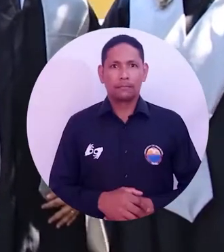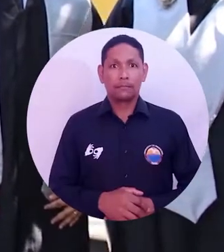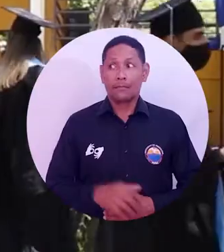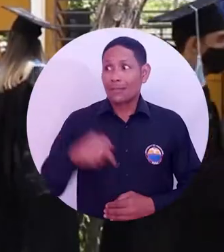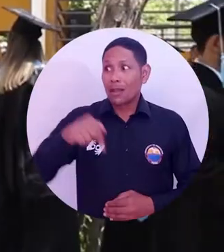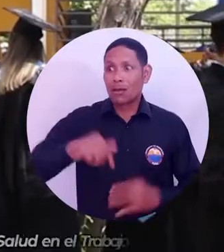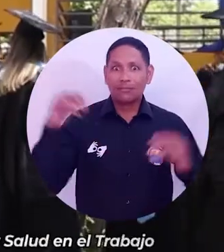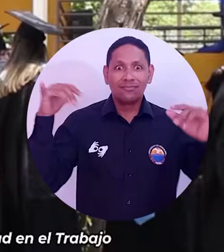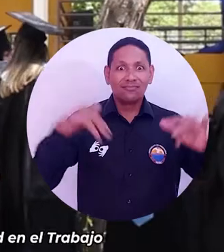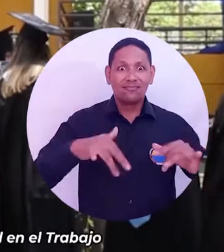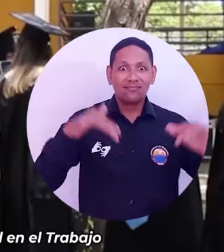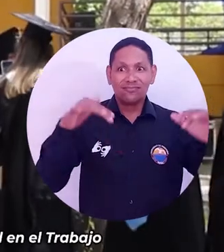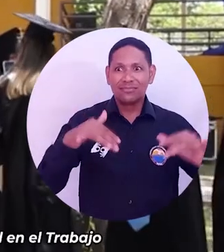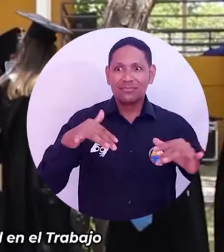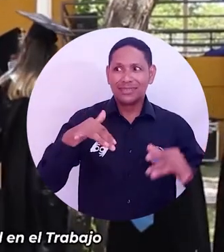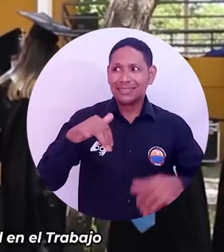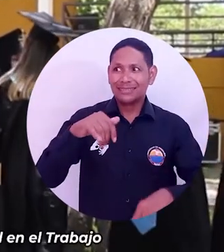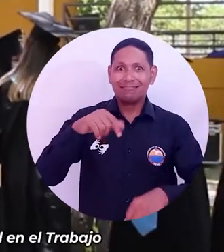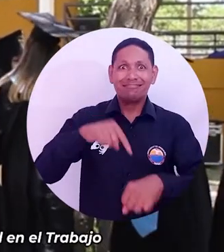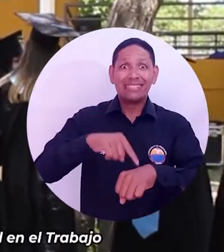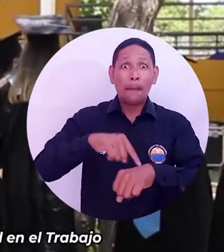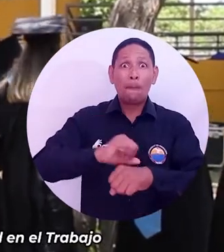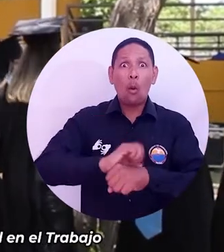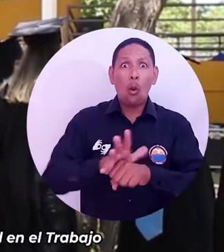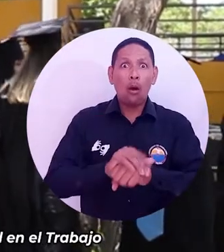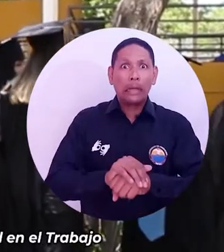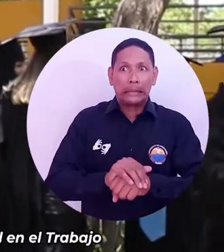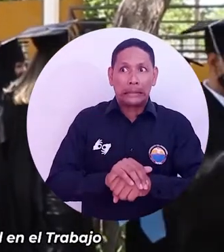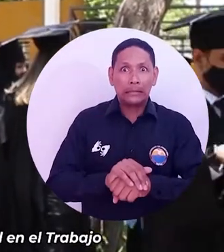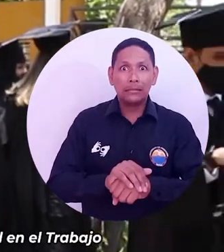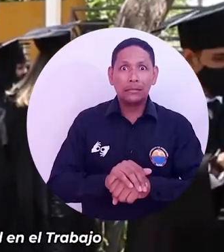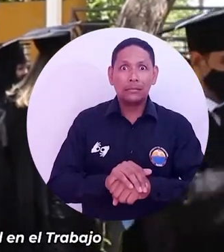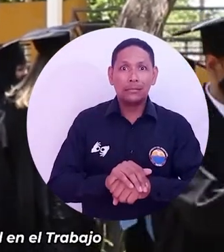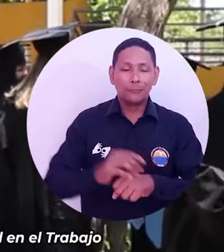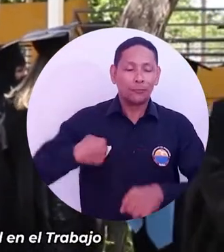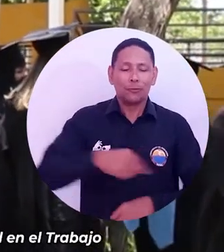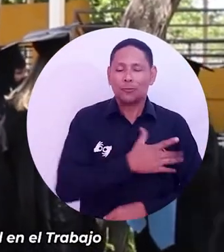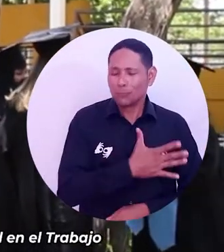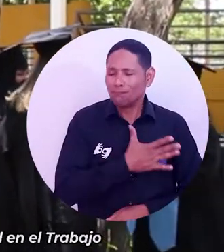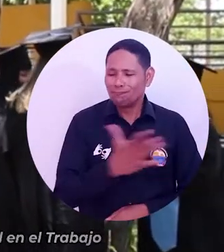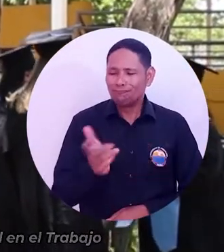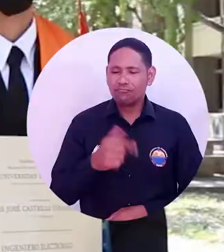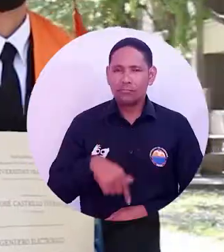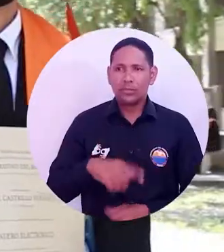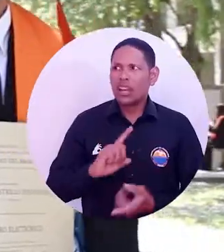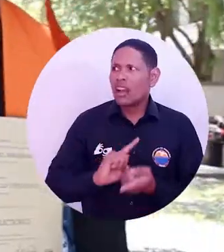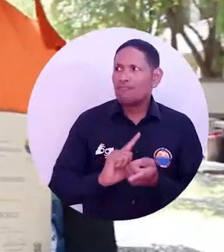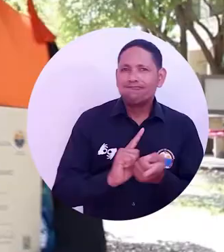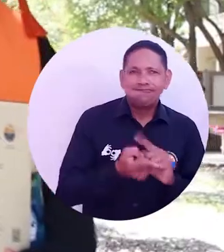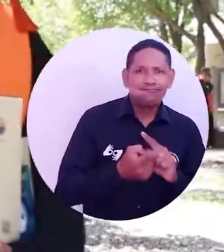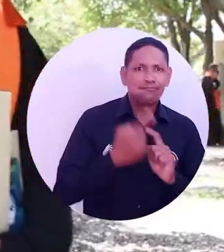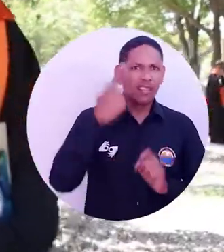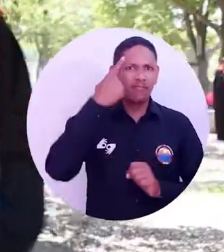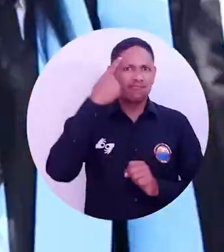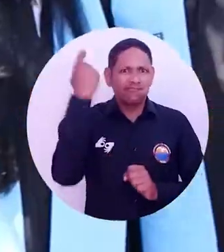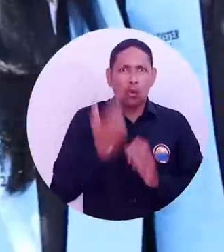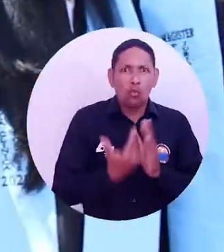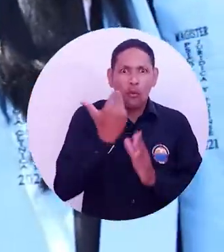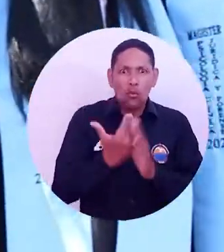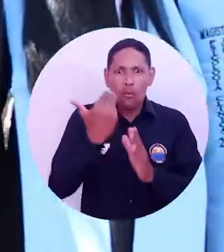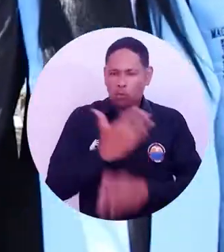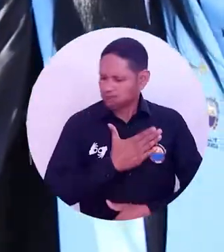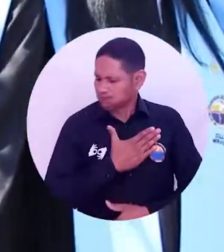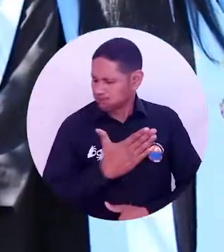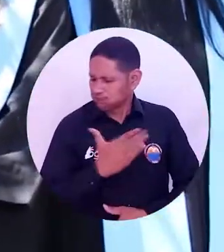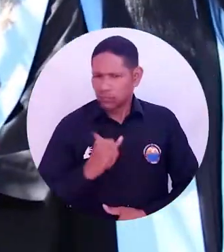ceremonia presencial en medio de la pandemia estamos demostrando toda la capacidad que tenemos para asumir este cambio y estos grandes retos que se nos